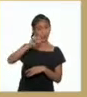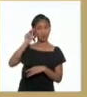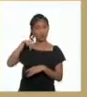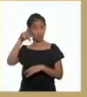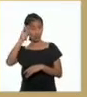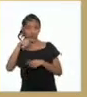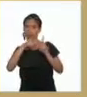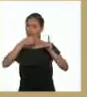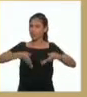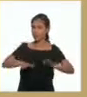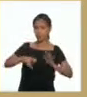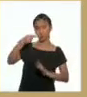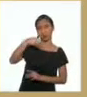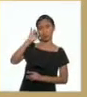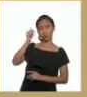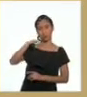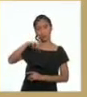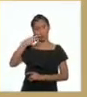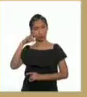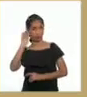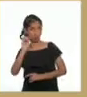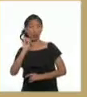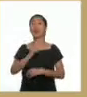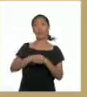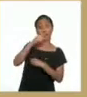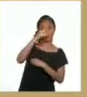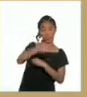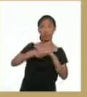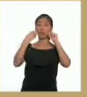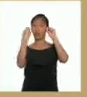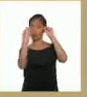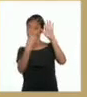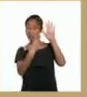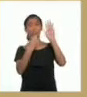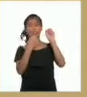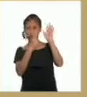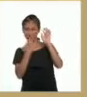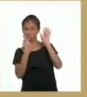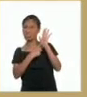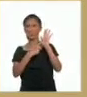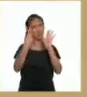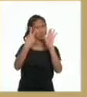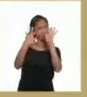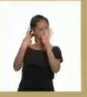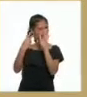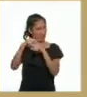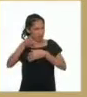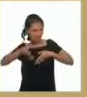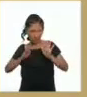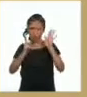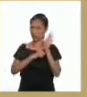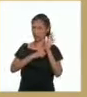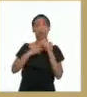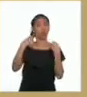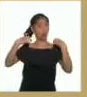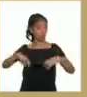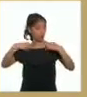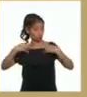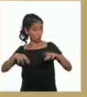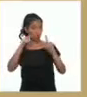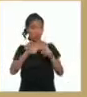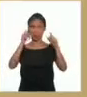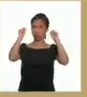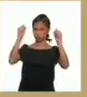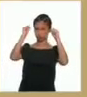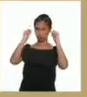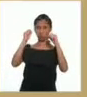Carrión nació en Guamachuco en febrero de 1787 fue abogado de profesión defendió una república digna